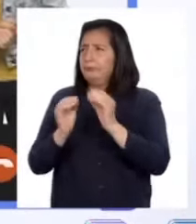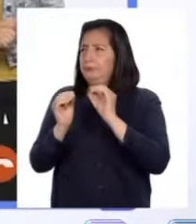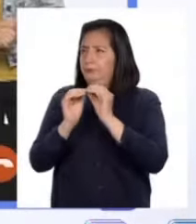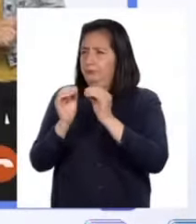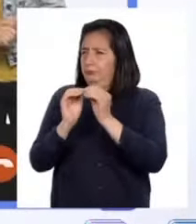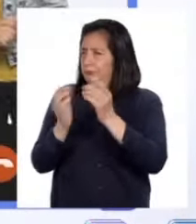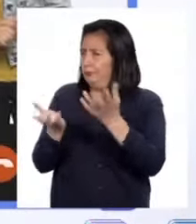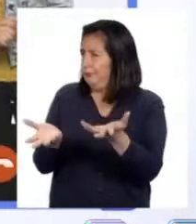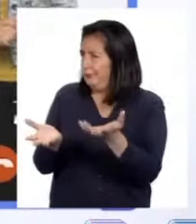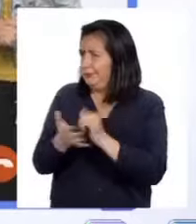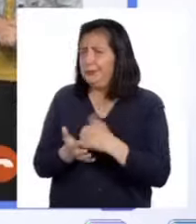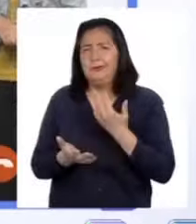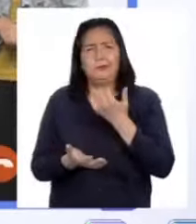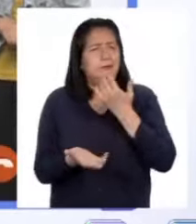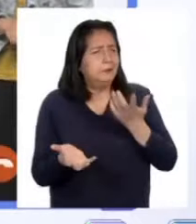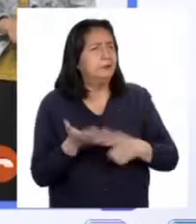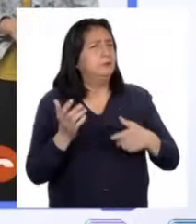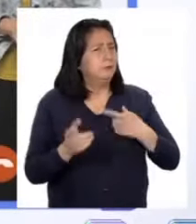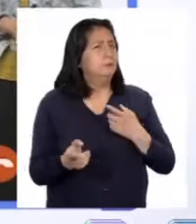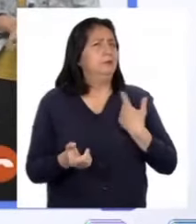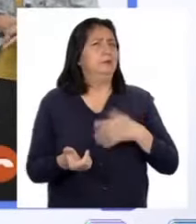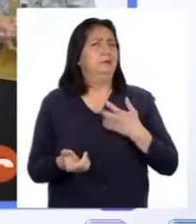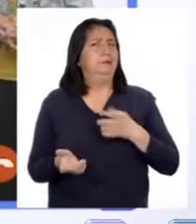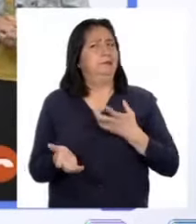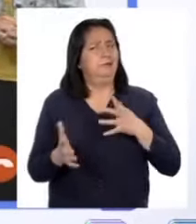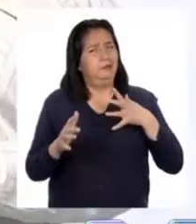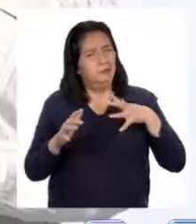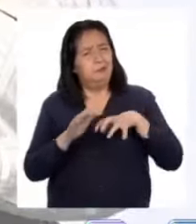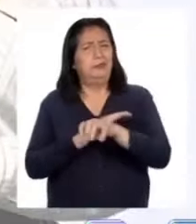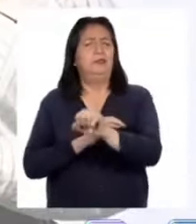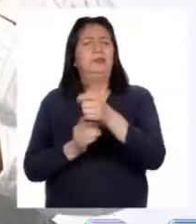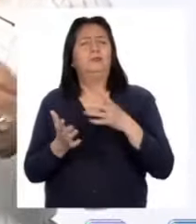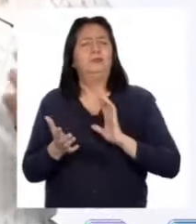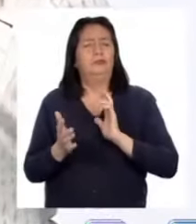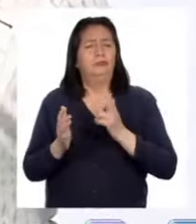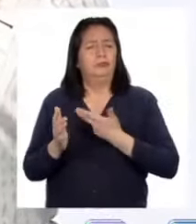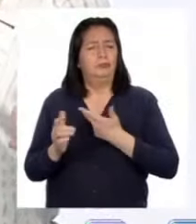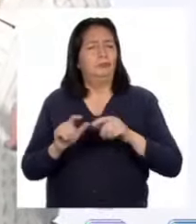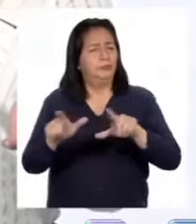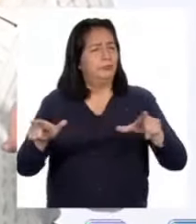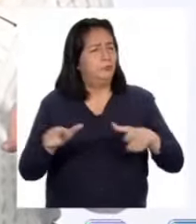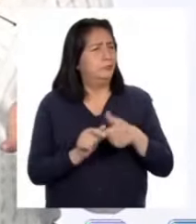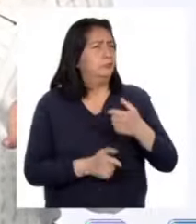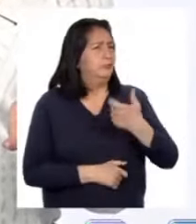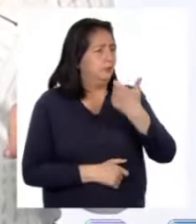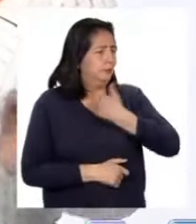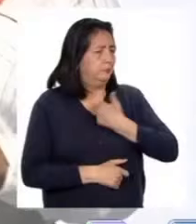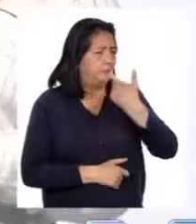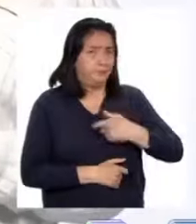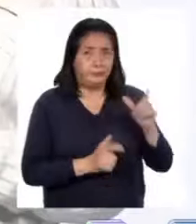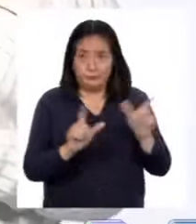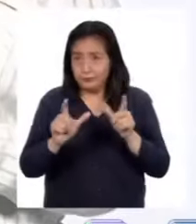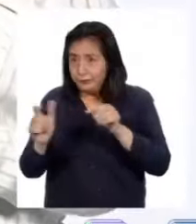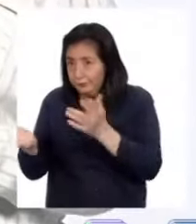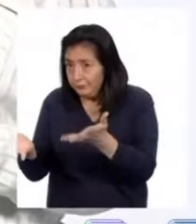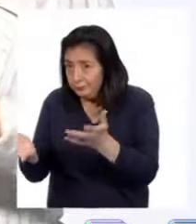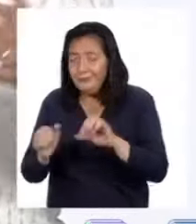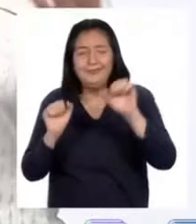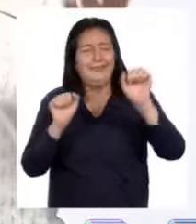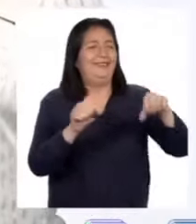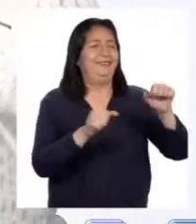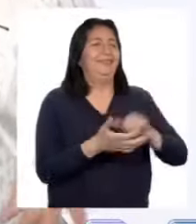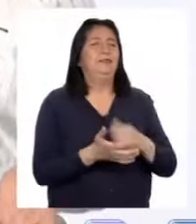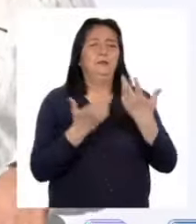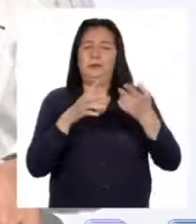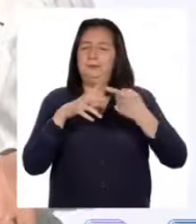situaciones que pueden afectar nuestro espacio personal. ¿Están listas y listos? ¡Sí! Pues,